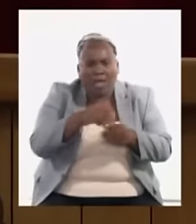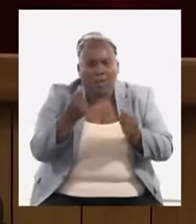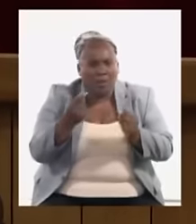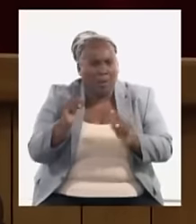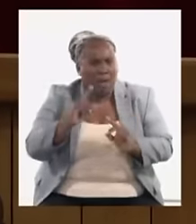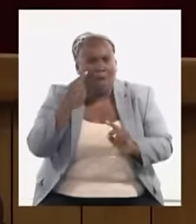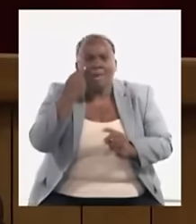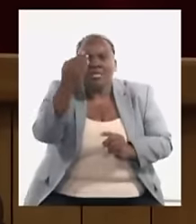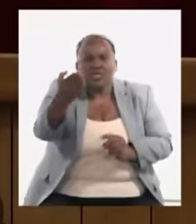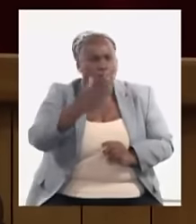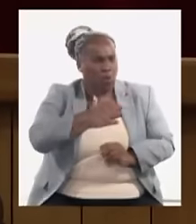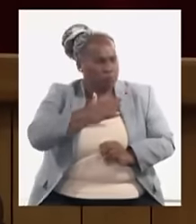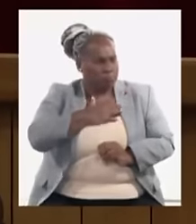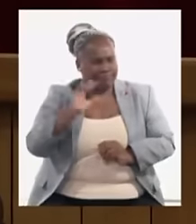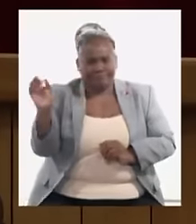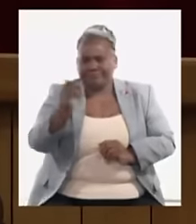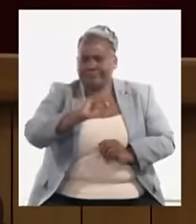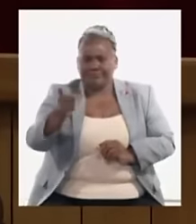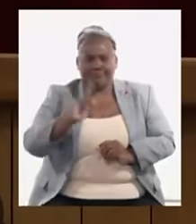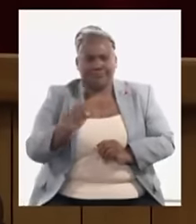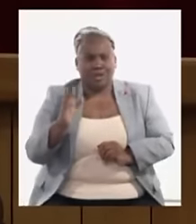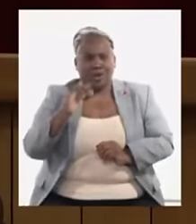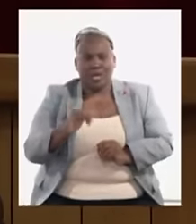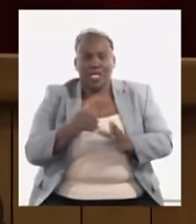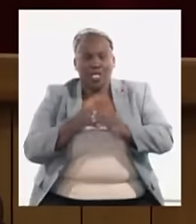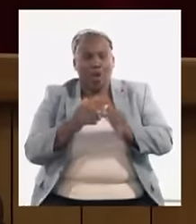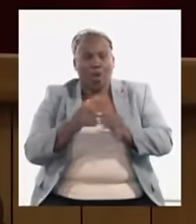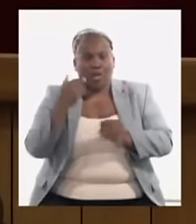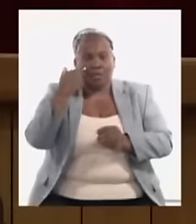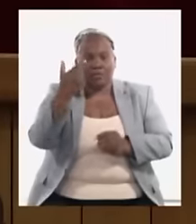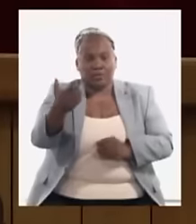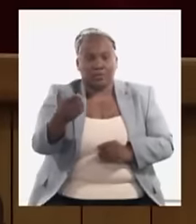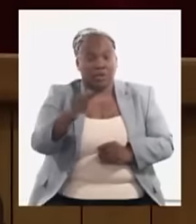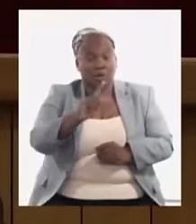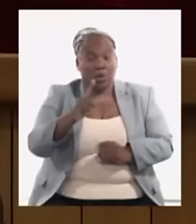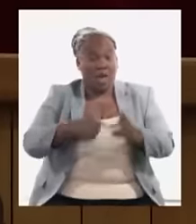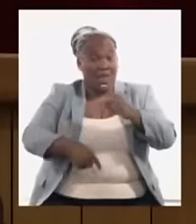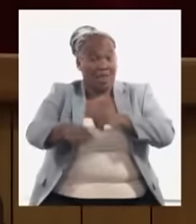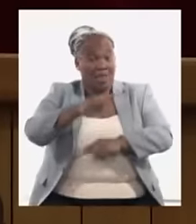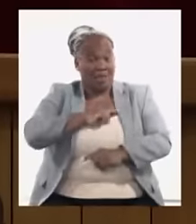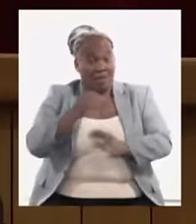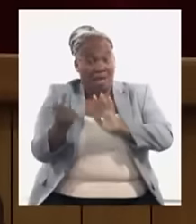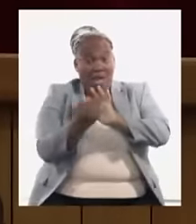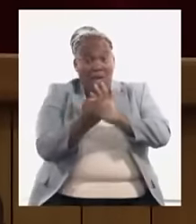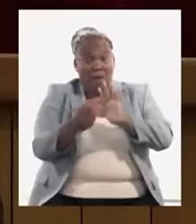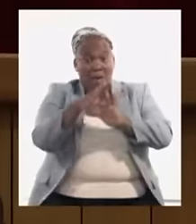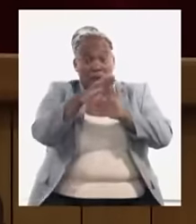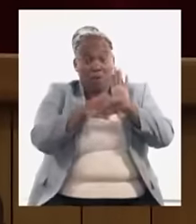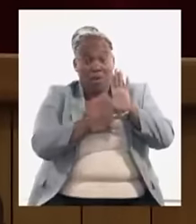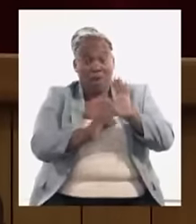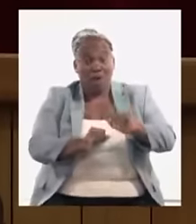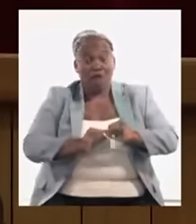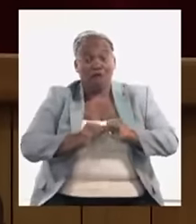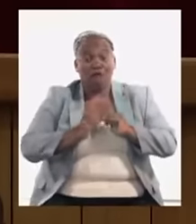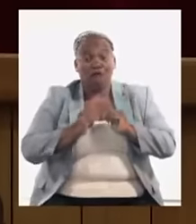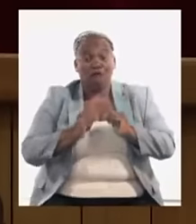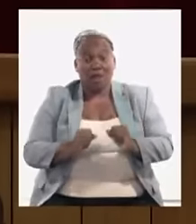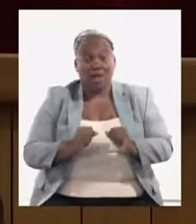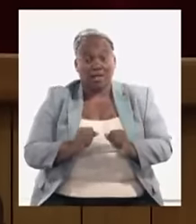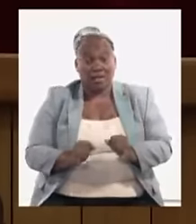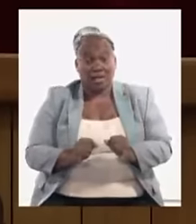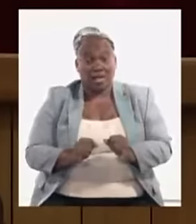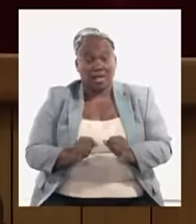la visión nuestra no es dolarizar la economía todo lo contrario tenemos aprobado un programa fuerte de dos de